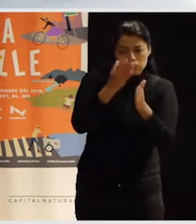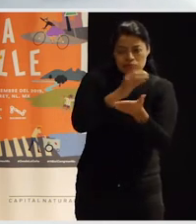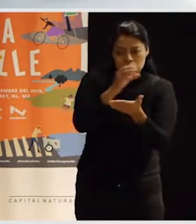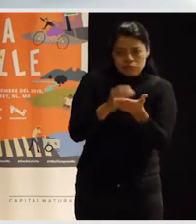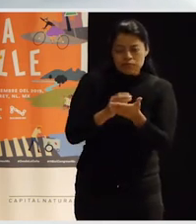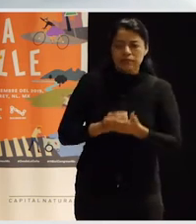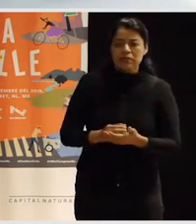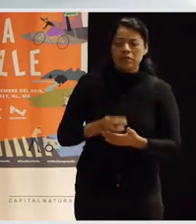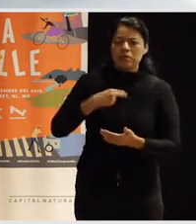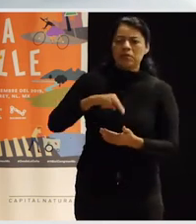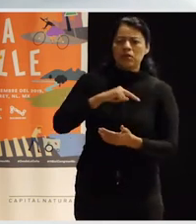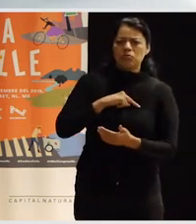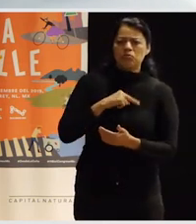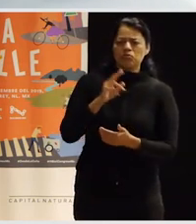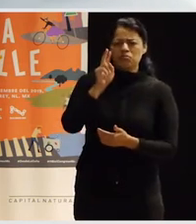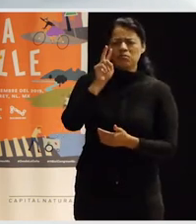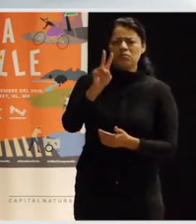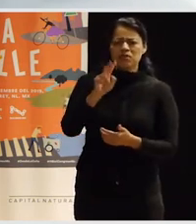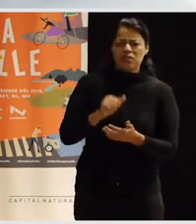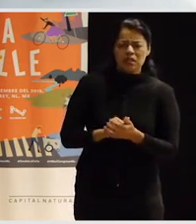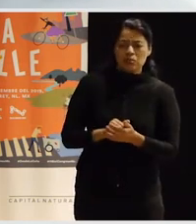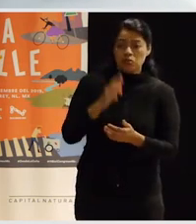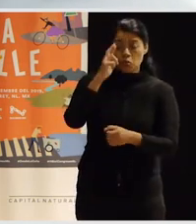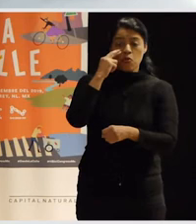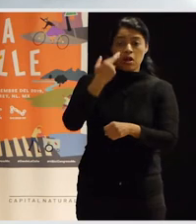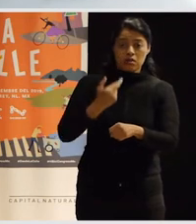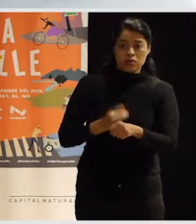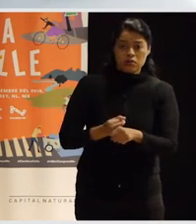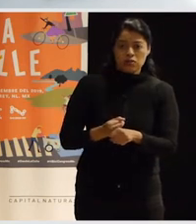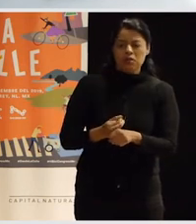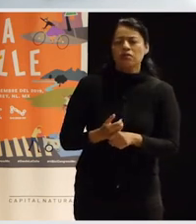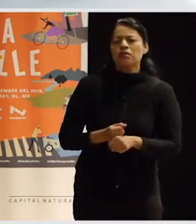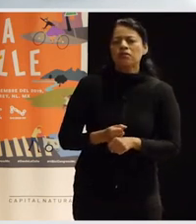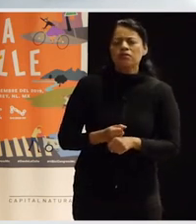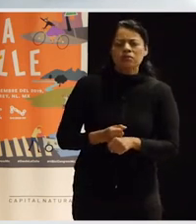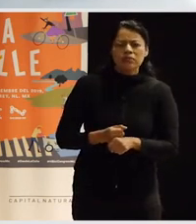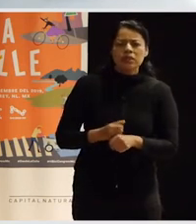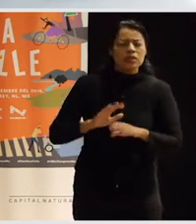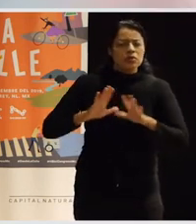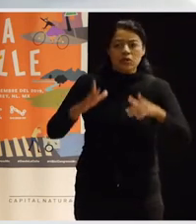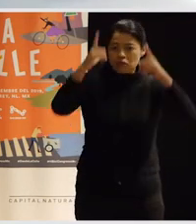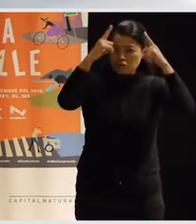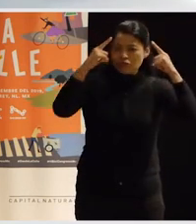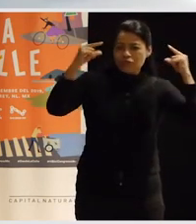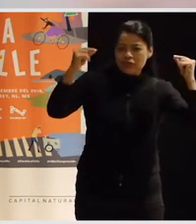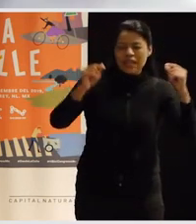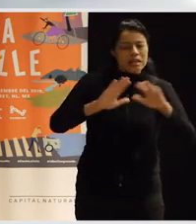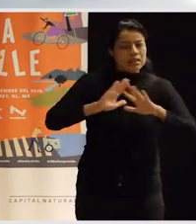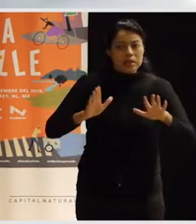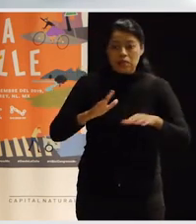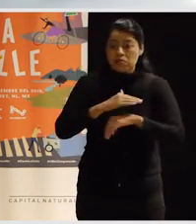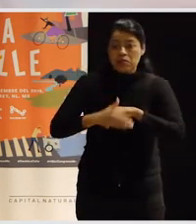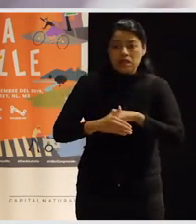de una manera que a nosotros nos parecía que tenía relación con la responsabilidad que teníamos, ¿no? Porque al final decíamos, vamos a acabar la carrera, vamos a poder hacer plazas, vamos a